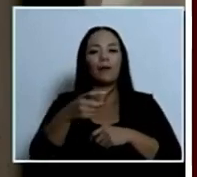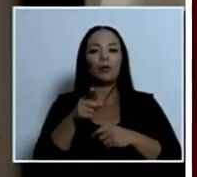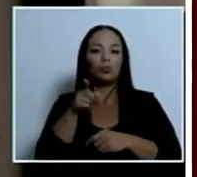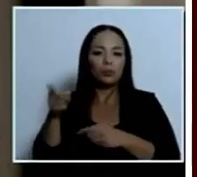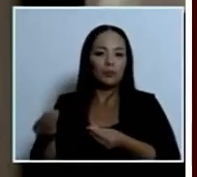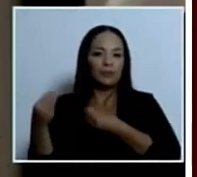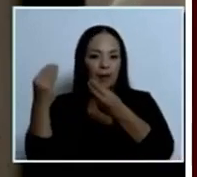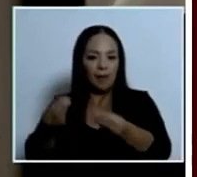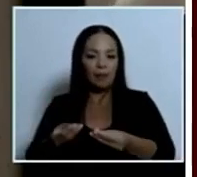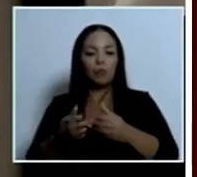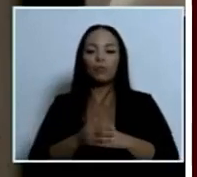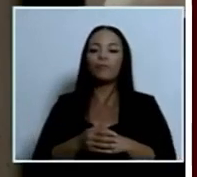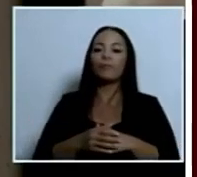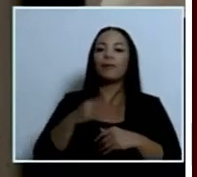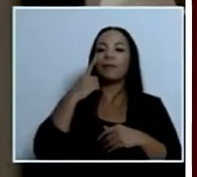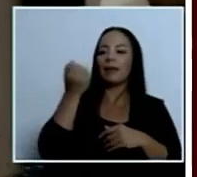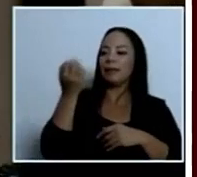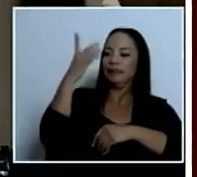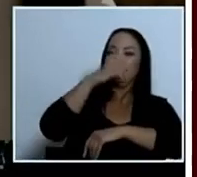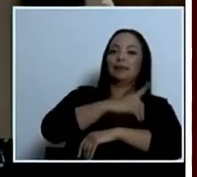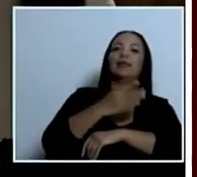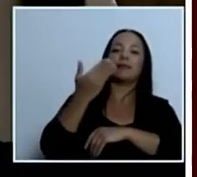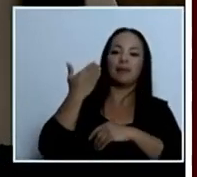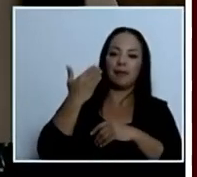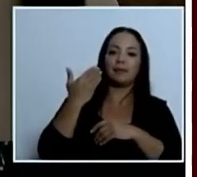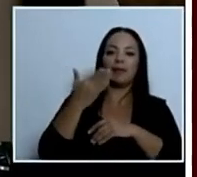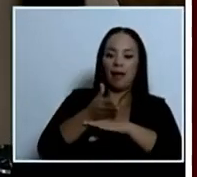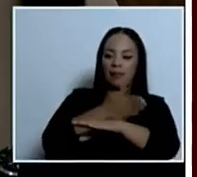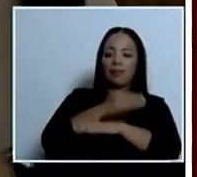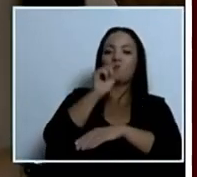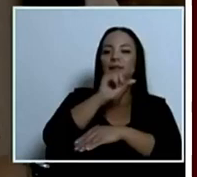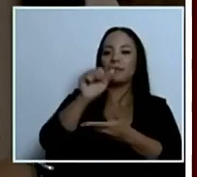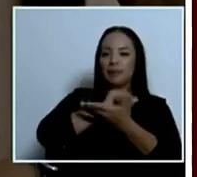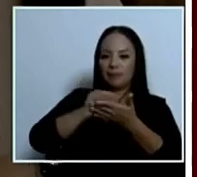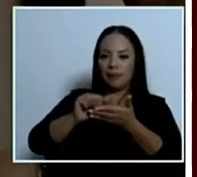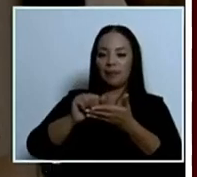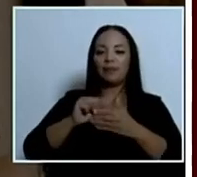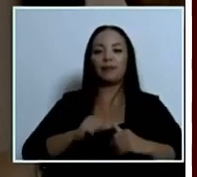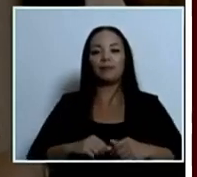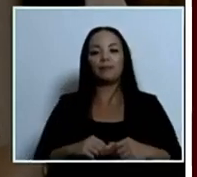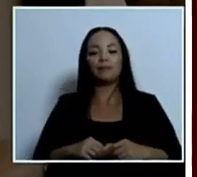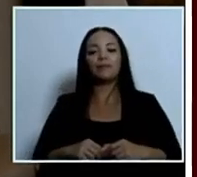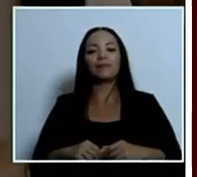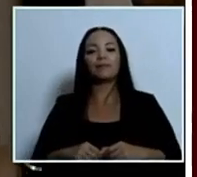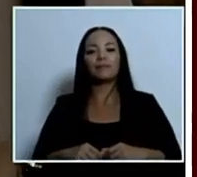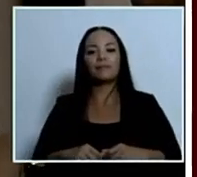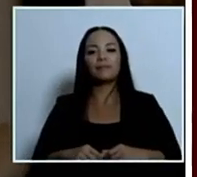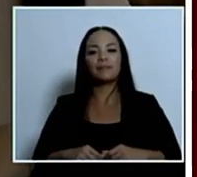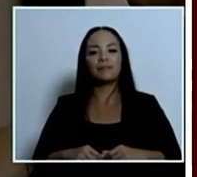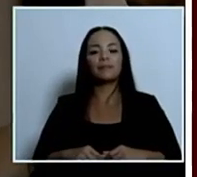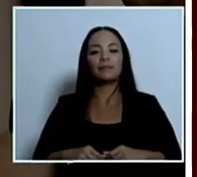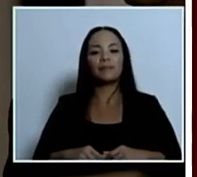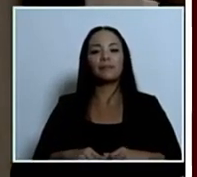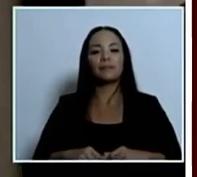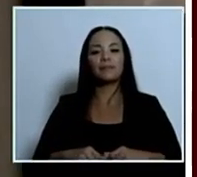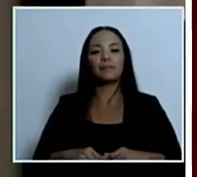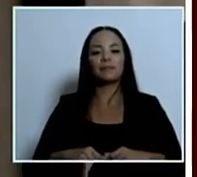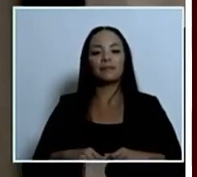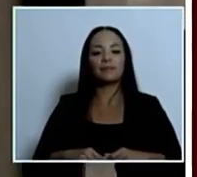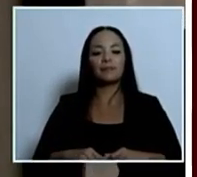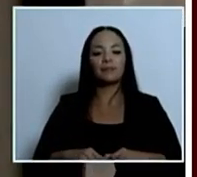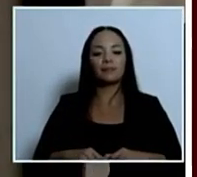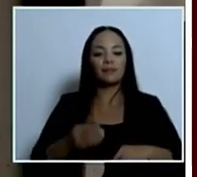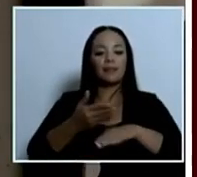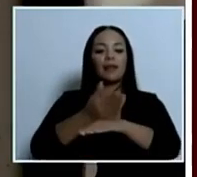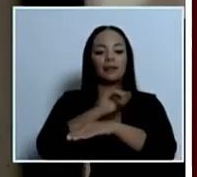hace 15 días antes de semana santa antes de semana santa fue que estuvimos con esta